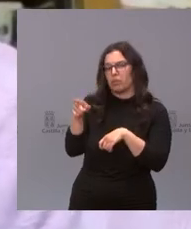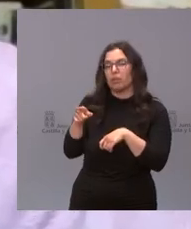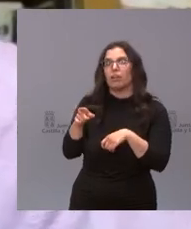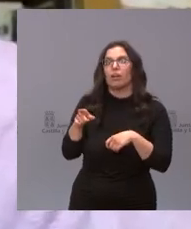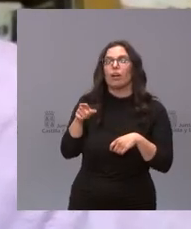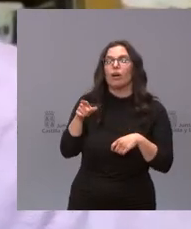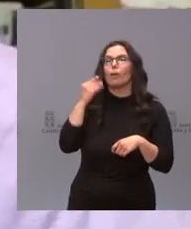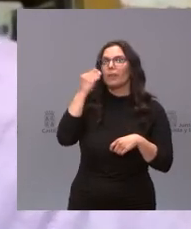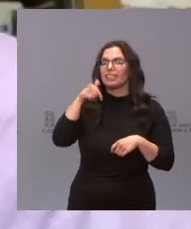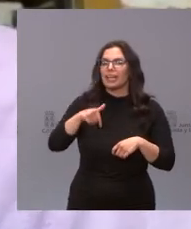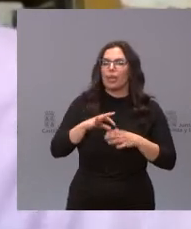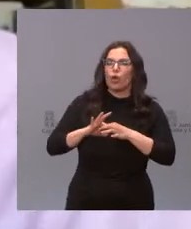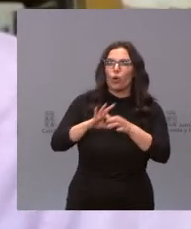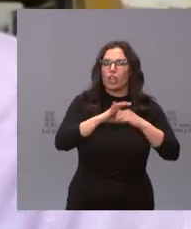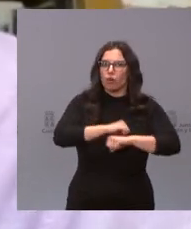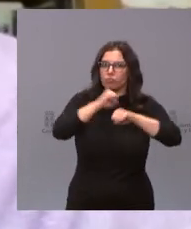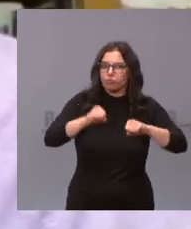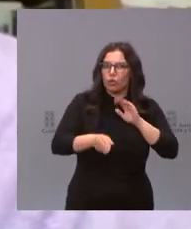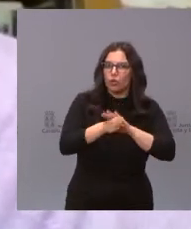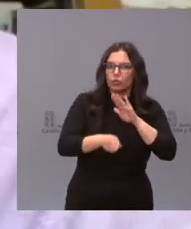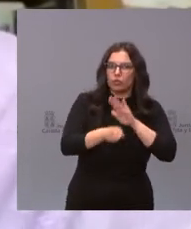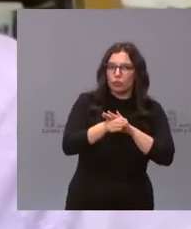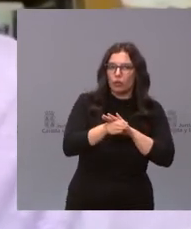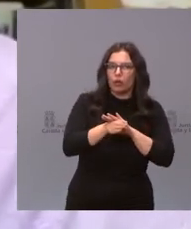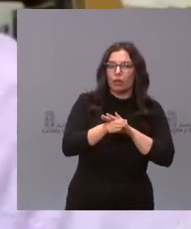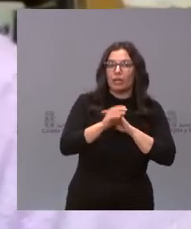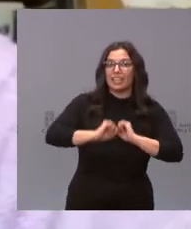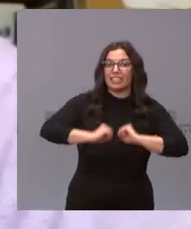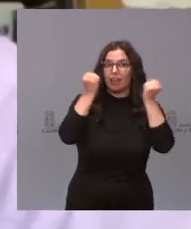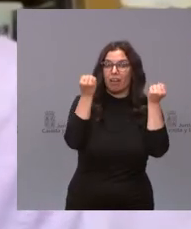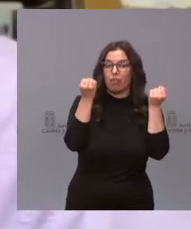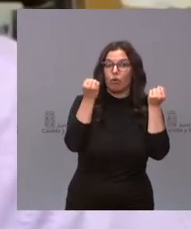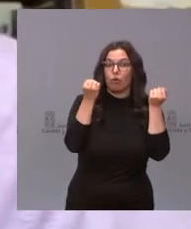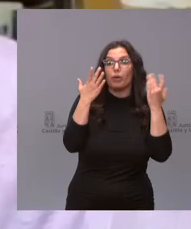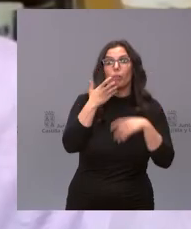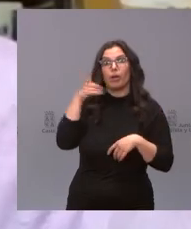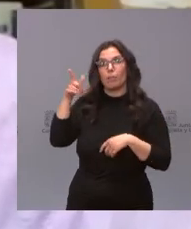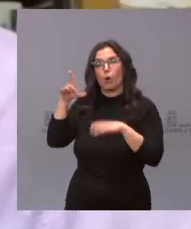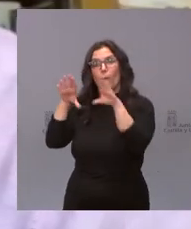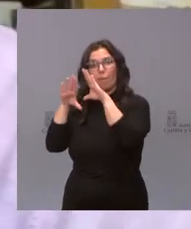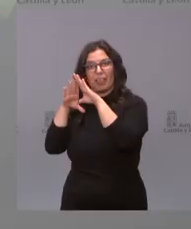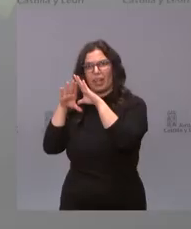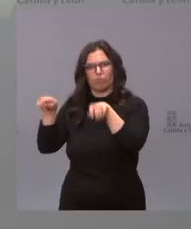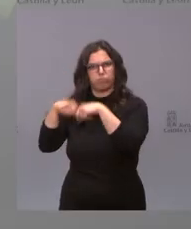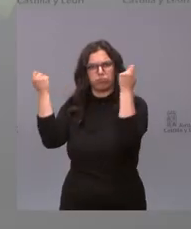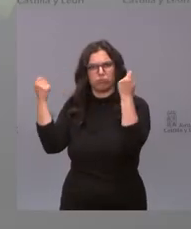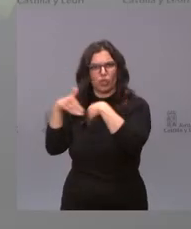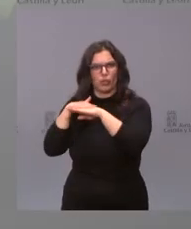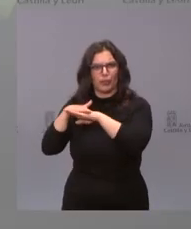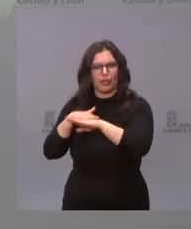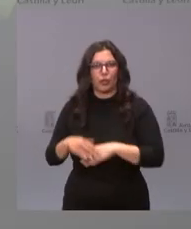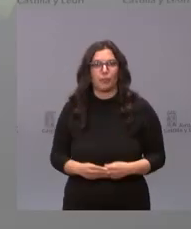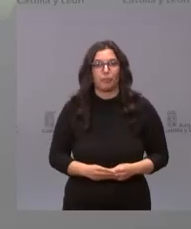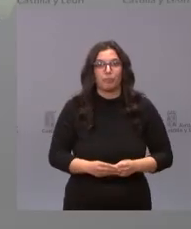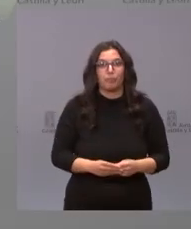la coalición siga sólida y vigente y bien y haya superado una moción de censura mientras que en Madrid hayan roto con Ayuso de esta manera gracias Bueno,